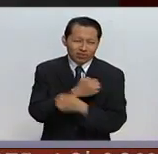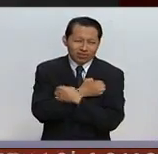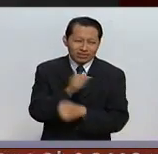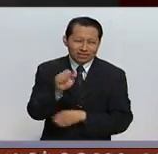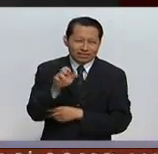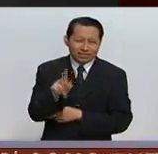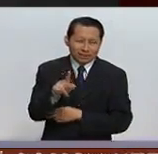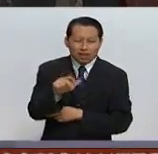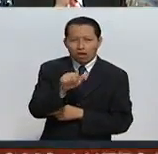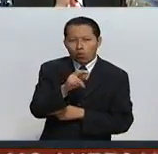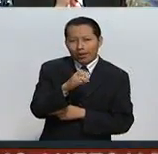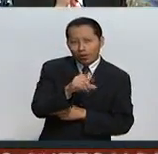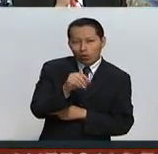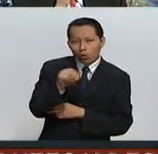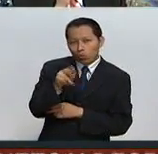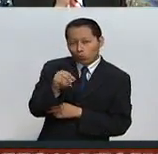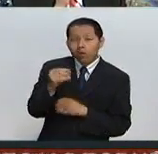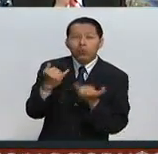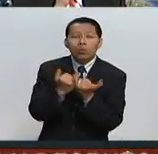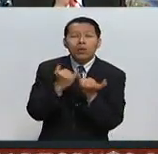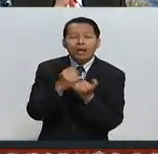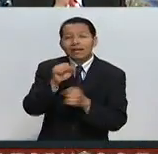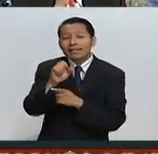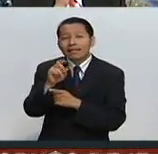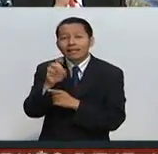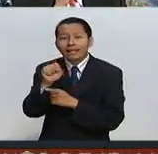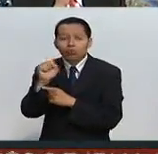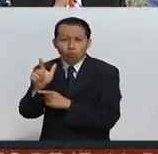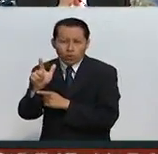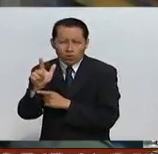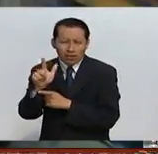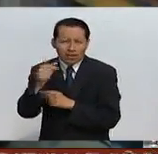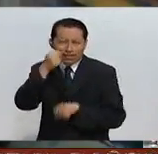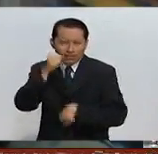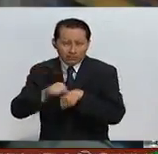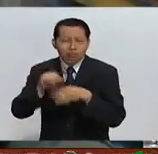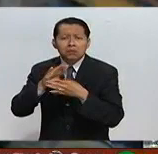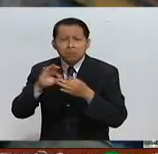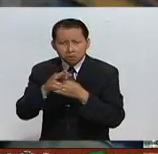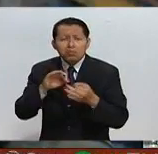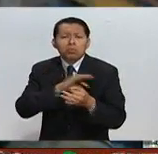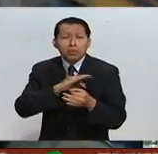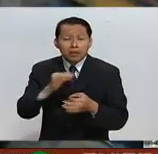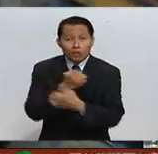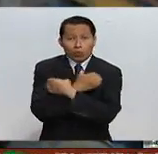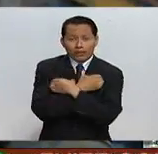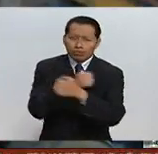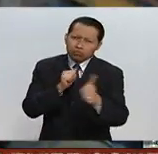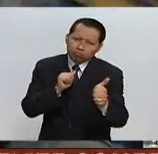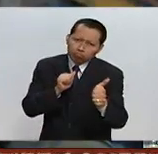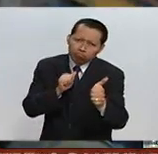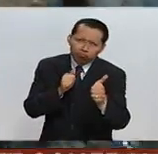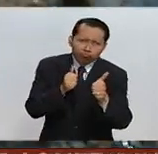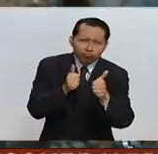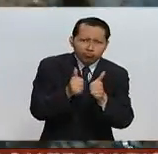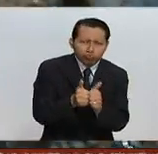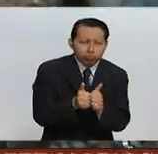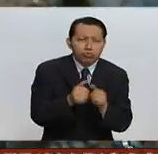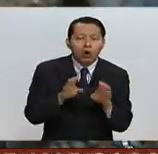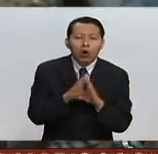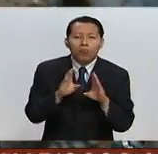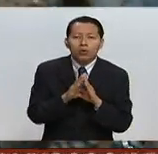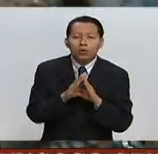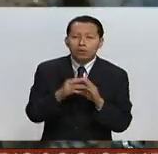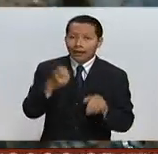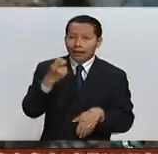Aurelio Nuño y de Desarrollo Social José Antonio Emílio afirmaron su compromiso para abatir el rezago educativo. Dijeron que la prioridad es sacar